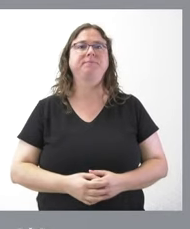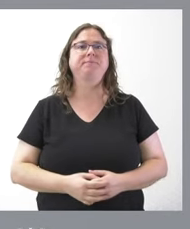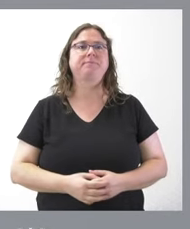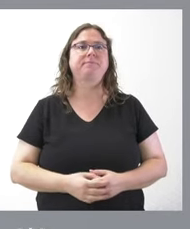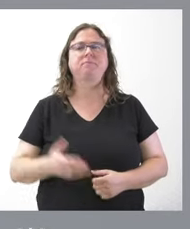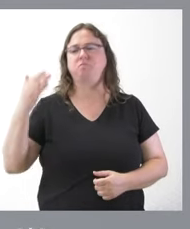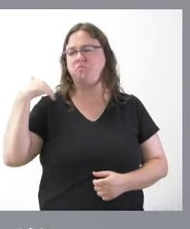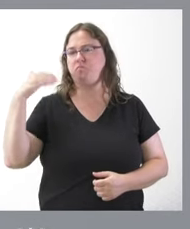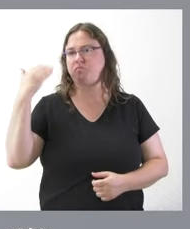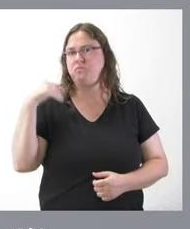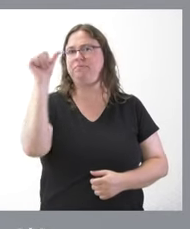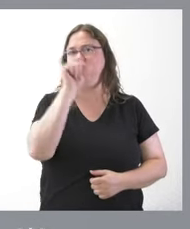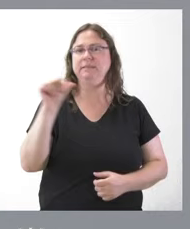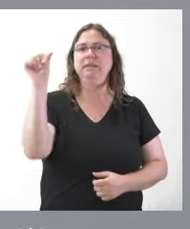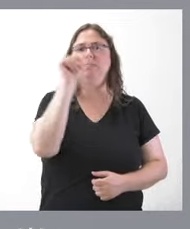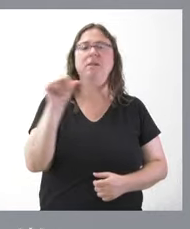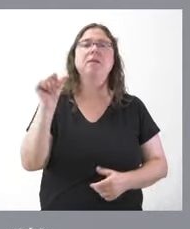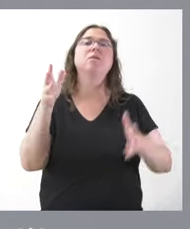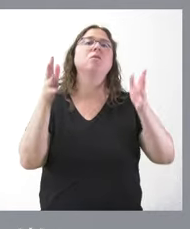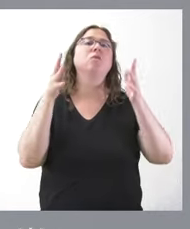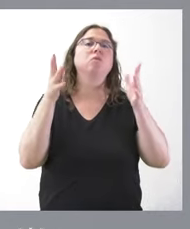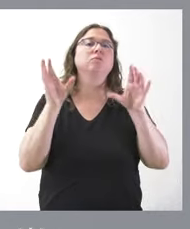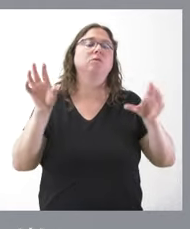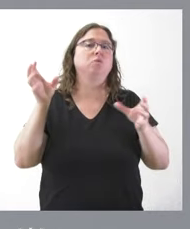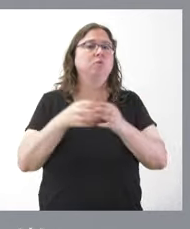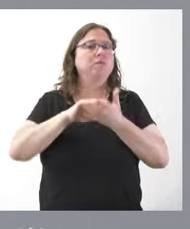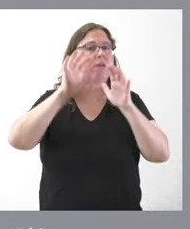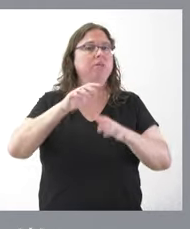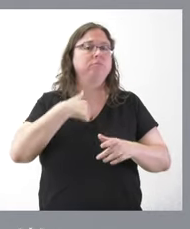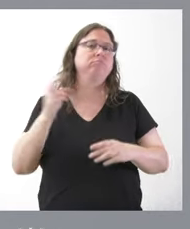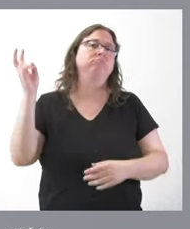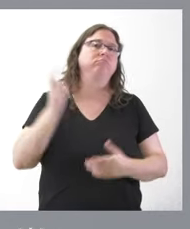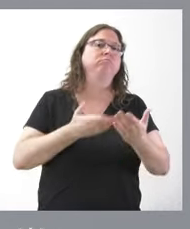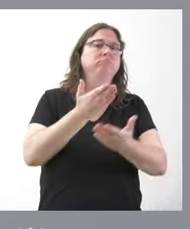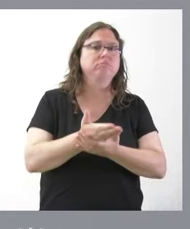hace ya algunas semanas los consejeros de la Junta de Castilla dieron solicitamos nuestra comparecencia